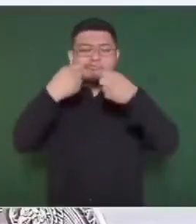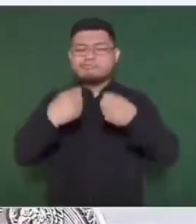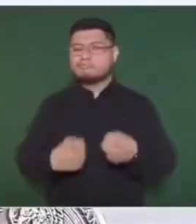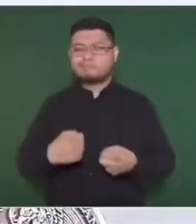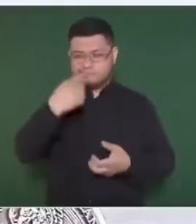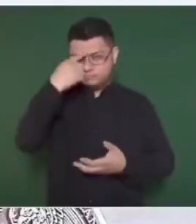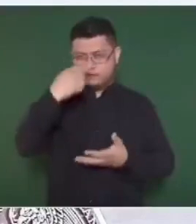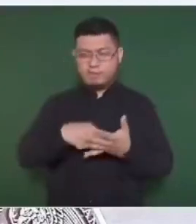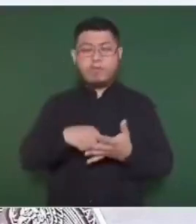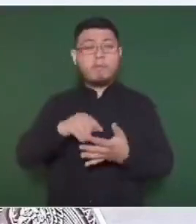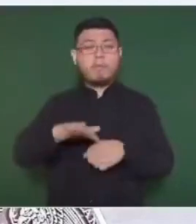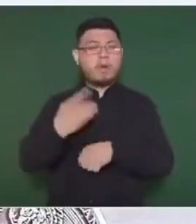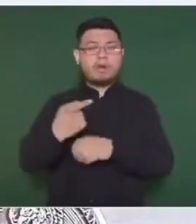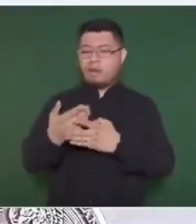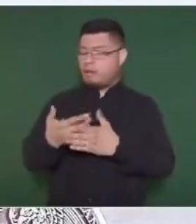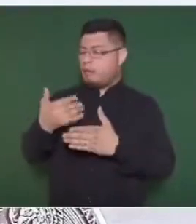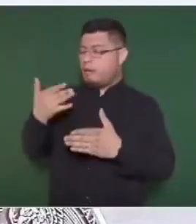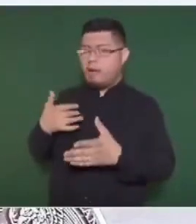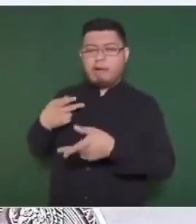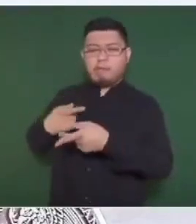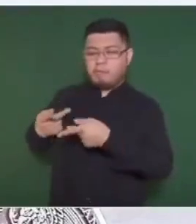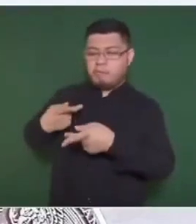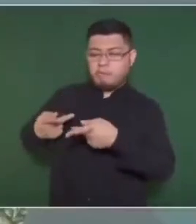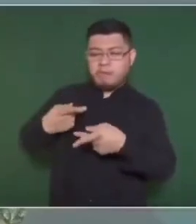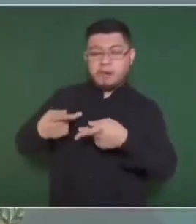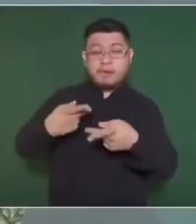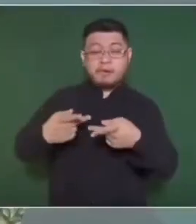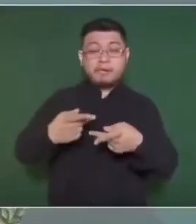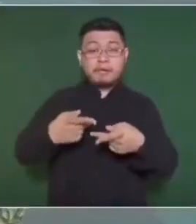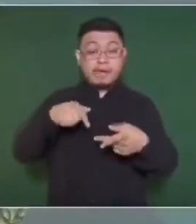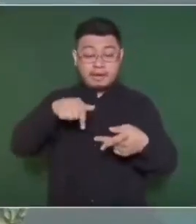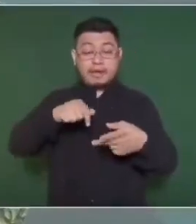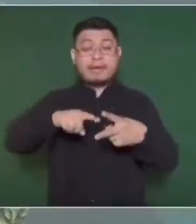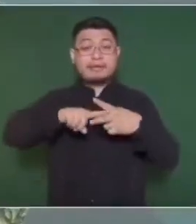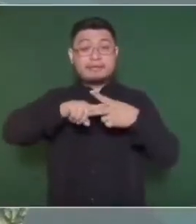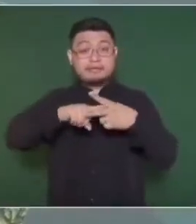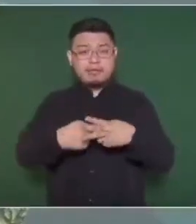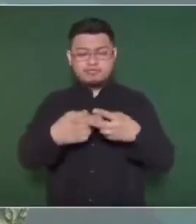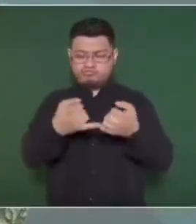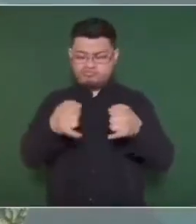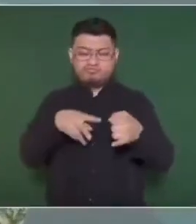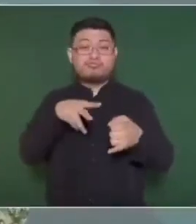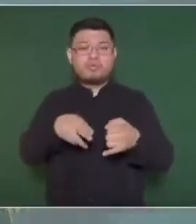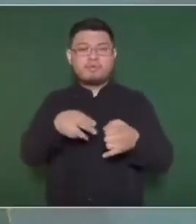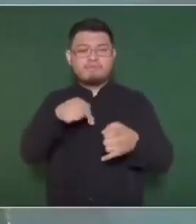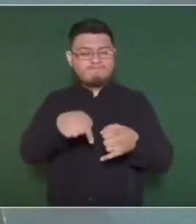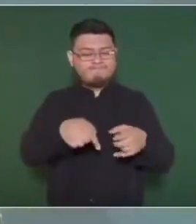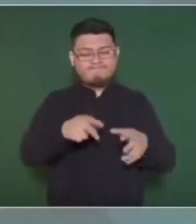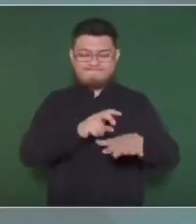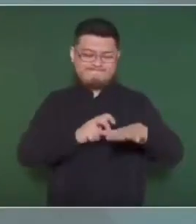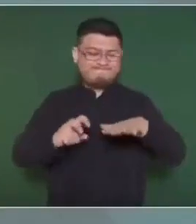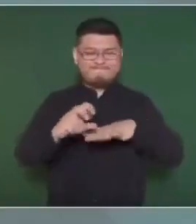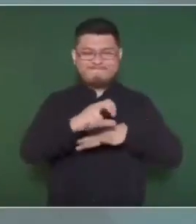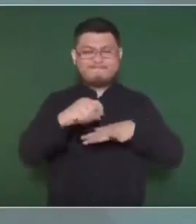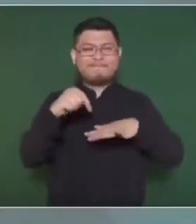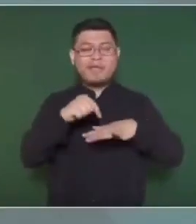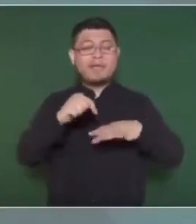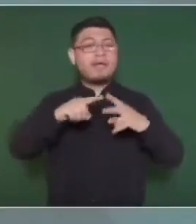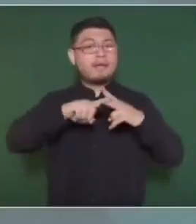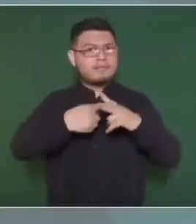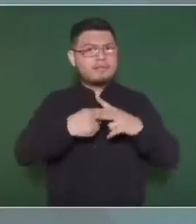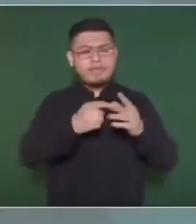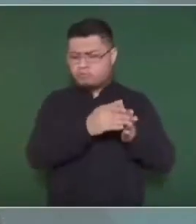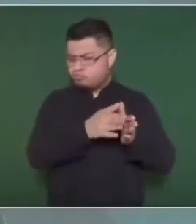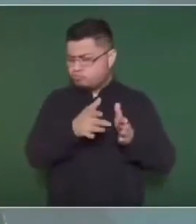preparado para ello. Iniciamos con este acto la preapertura del Tren Maya como está planeado y empezaremos a